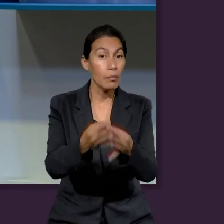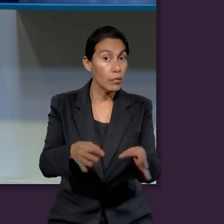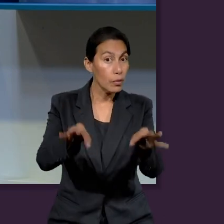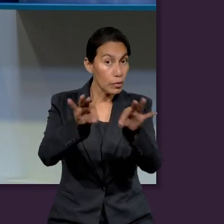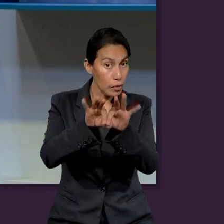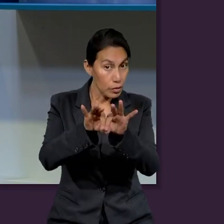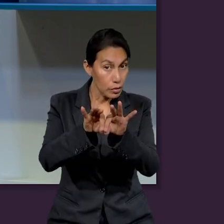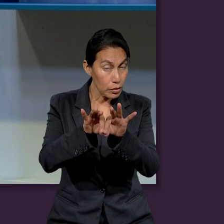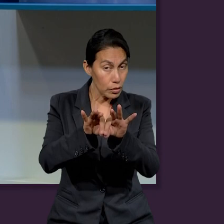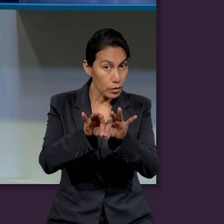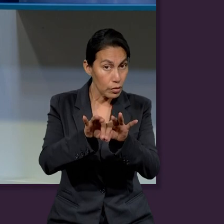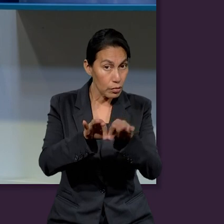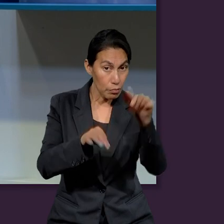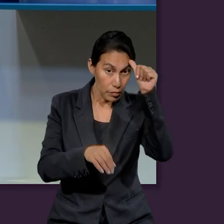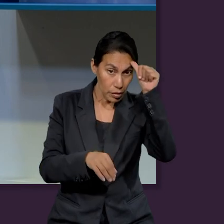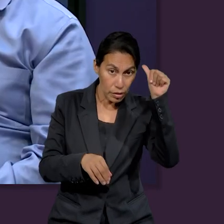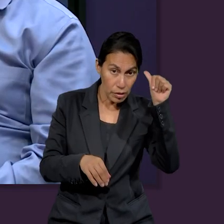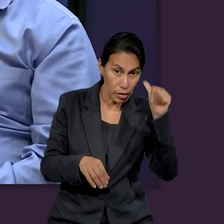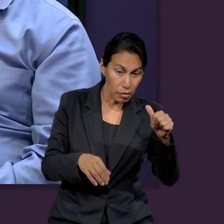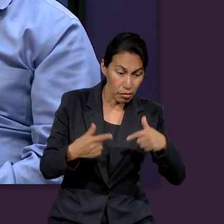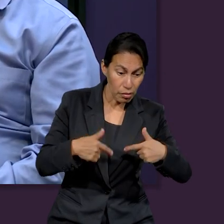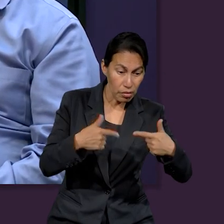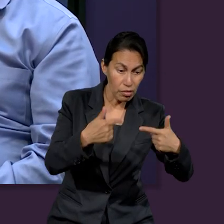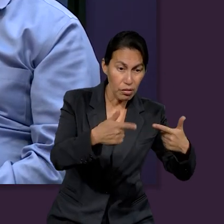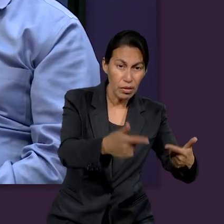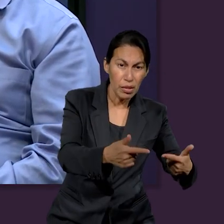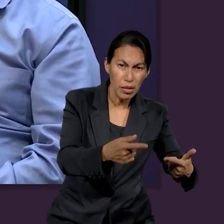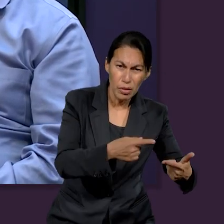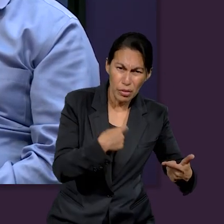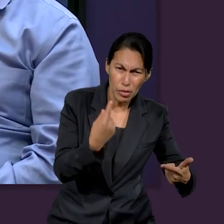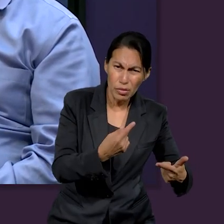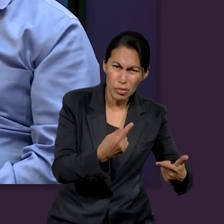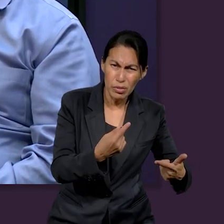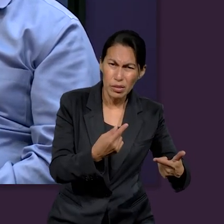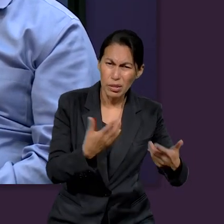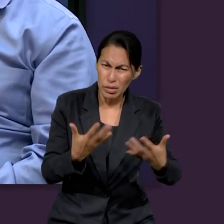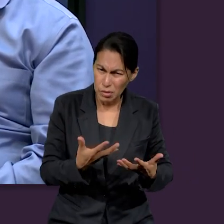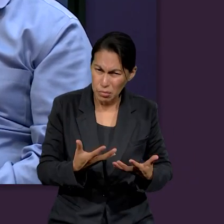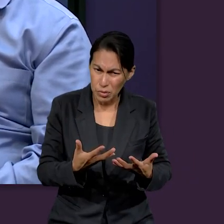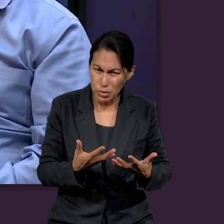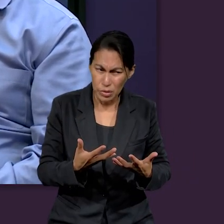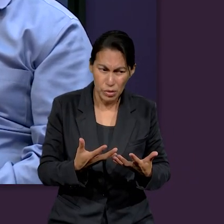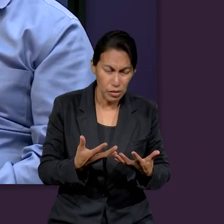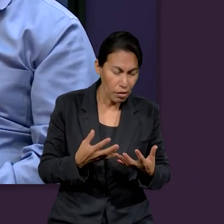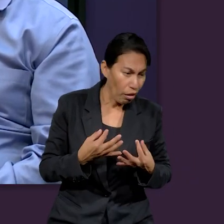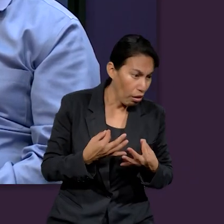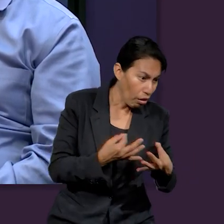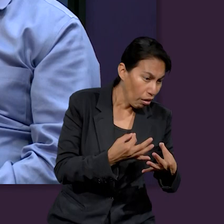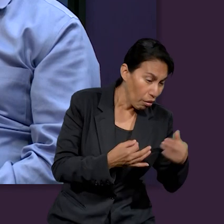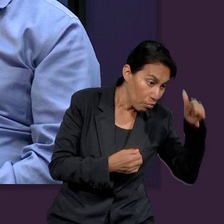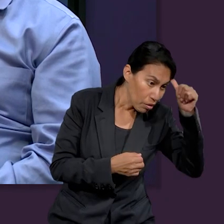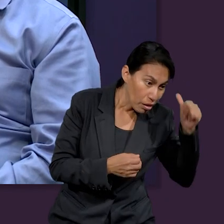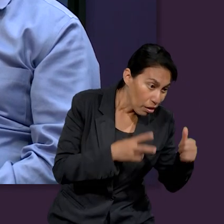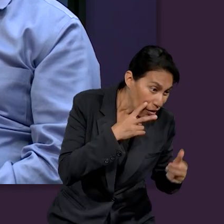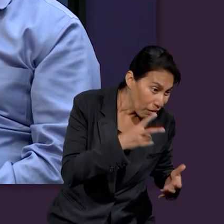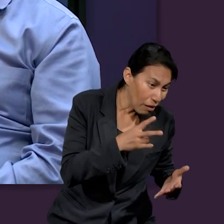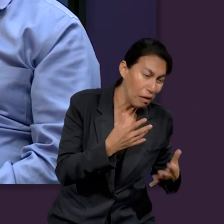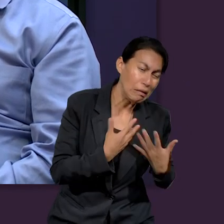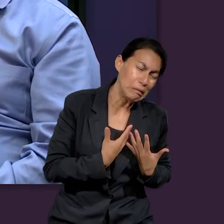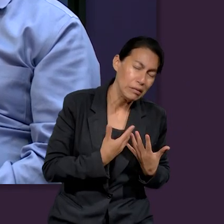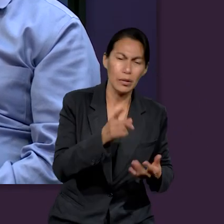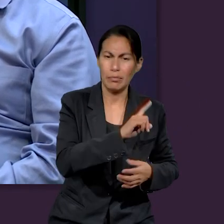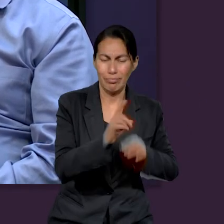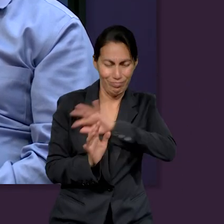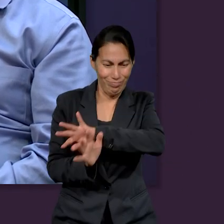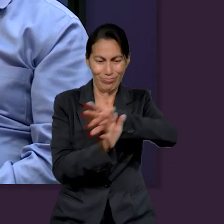compártela a la audiencia. Bueno, algo que es importante es pensar en las consecuencias del pecado que estamos cometiendo.